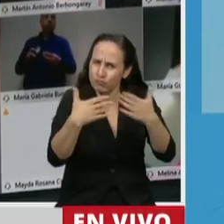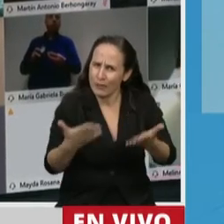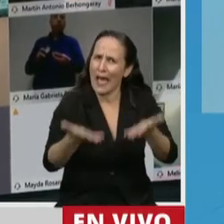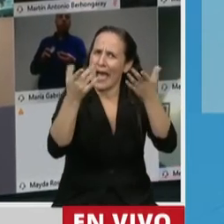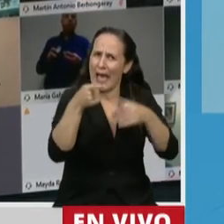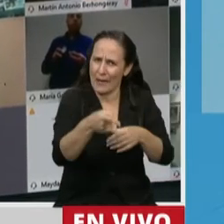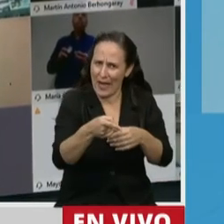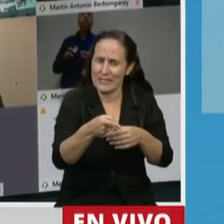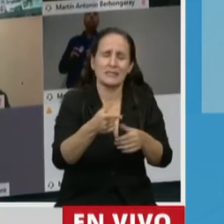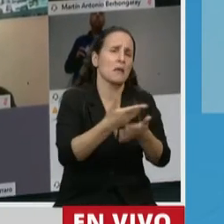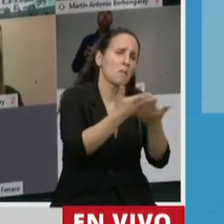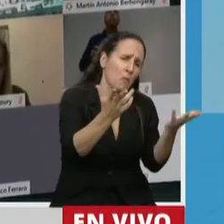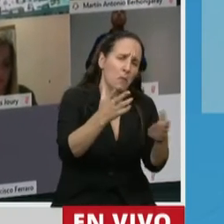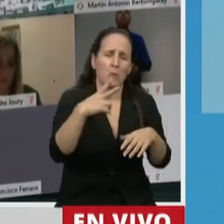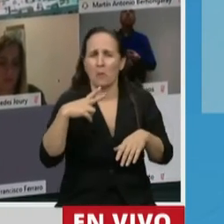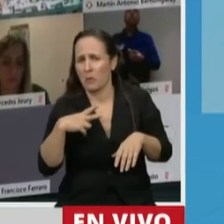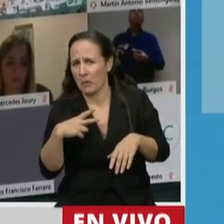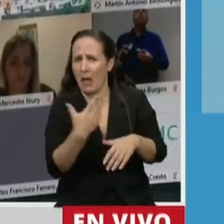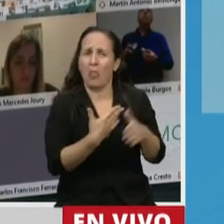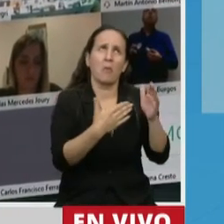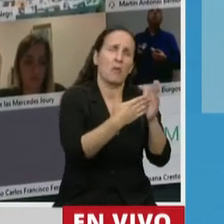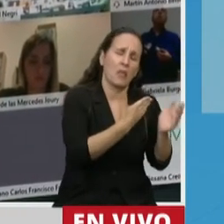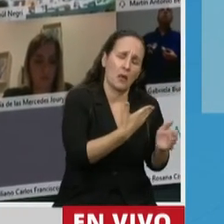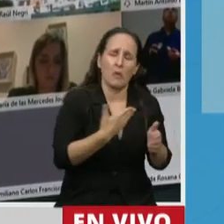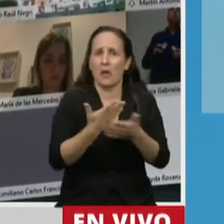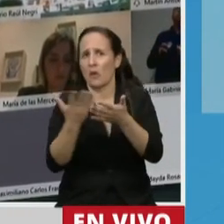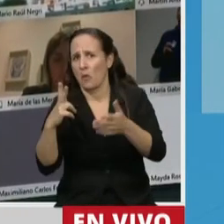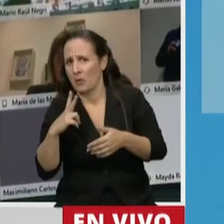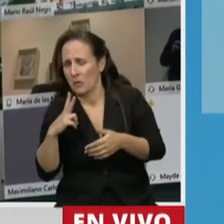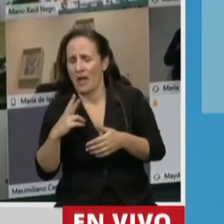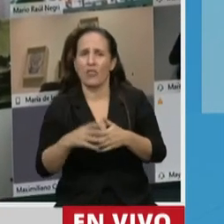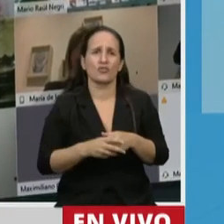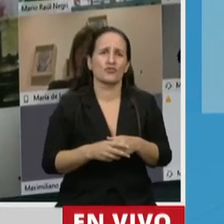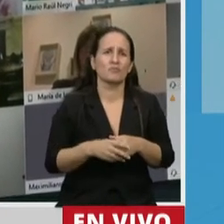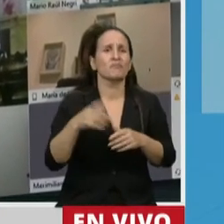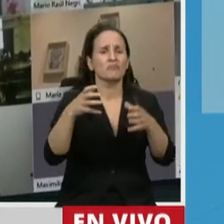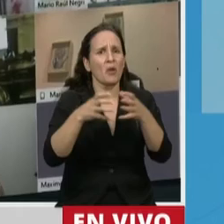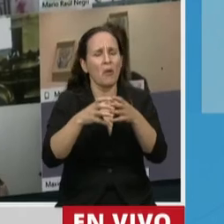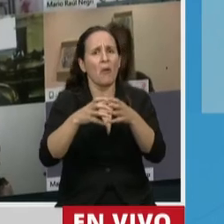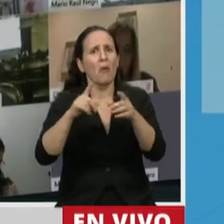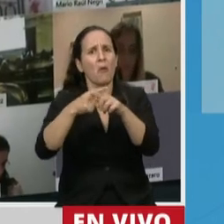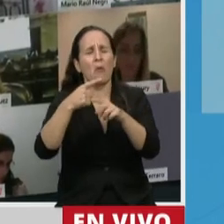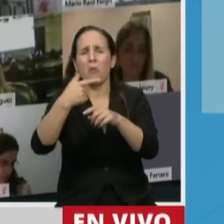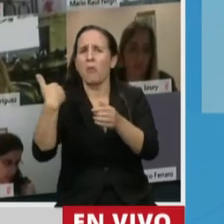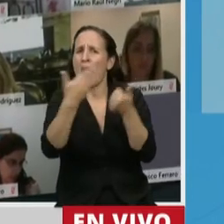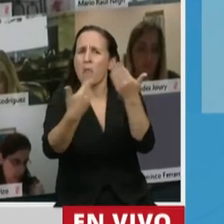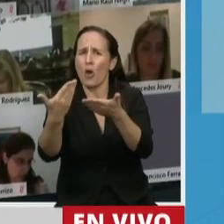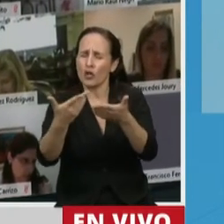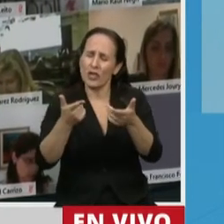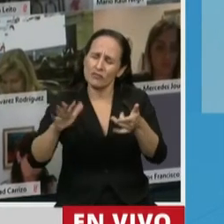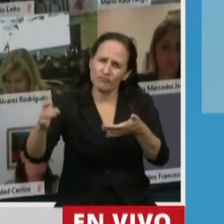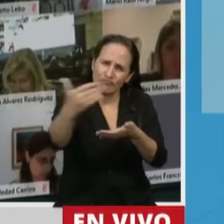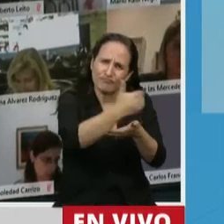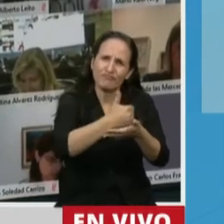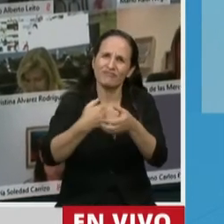también públicos como privados. Hemos colaborado con este proyecto, con aportes que hicieron posible arribar a un consenso, pero